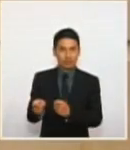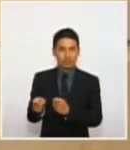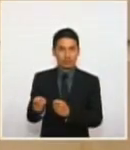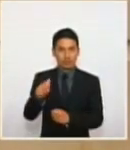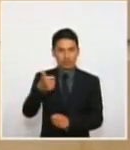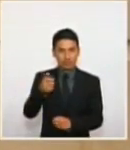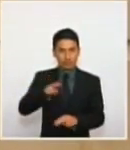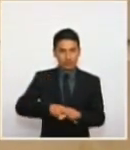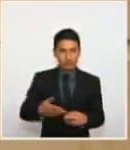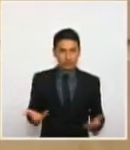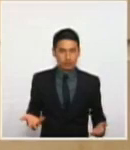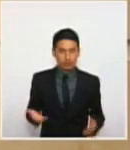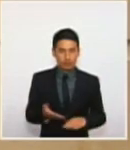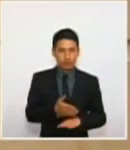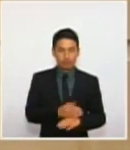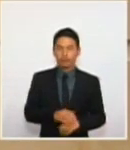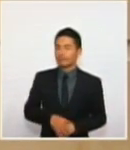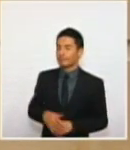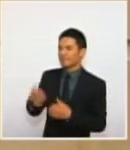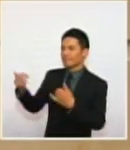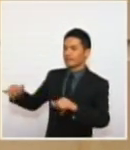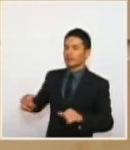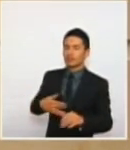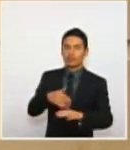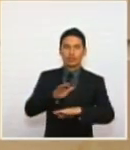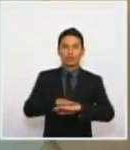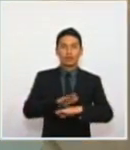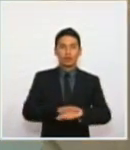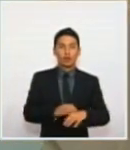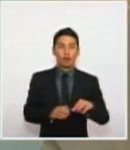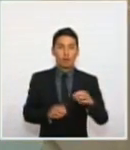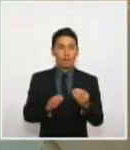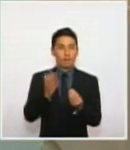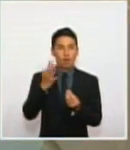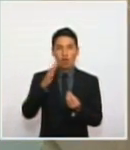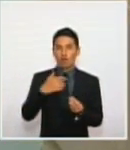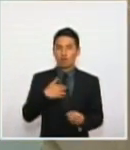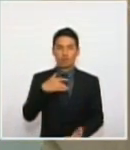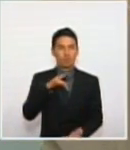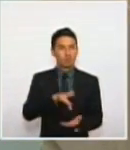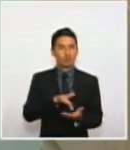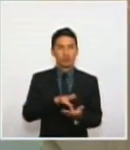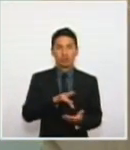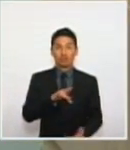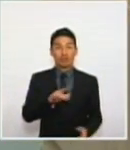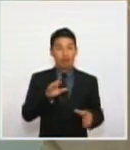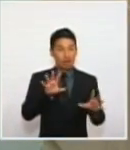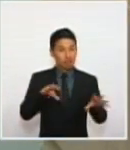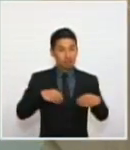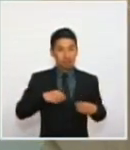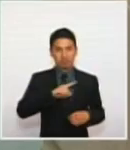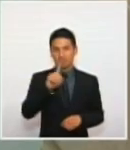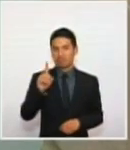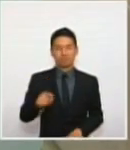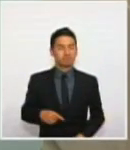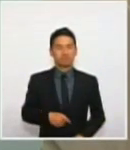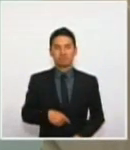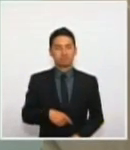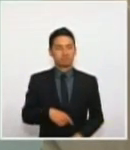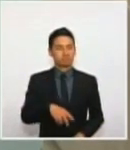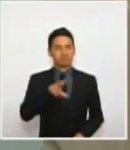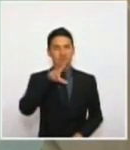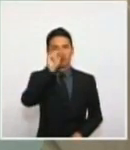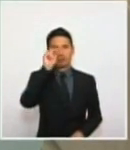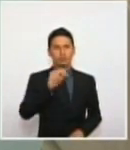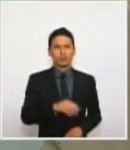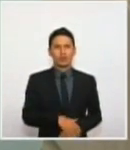Entonces, termino diciendo esto, presidente, el pueblo no vota a este fuero militar a favor, lo va a votar en contra. No solo